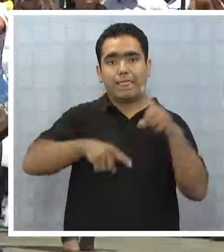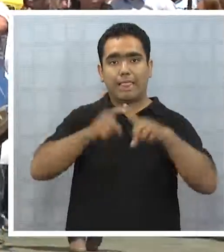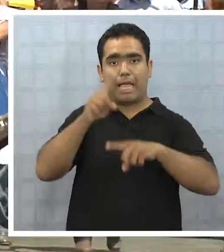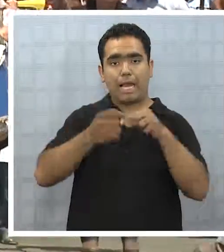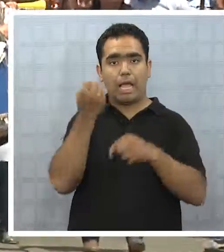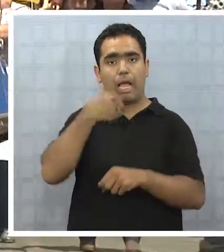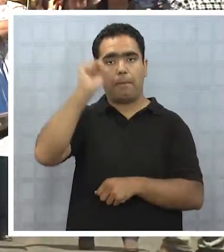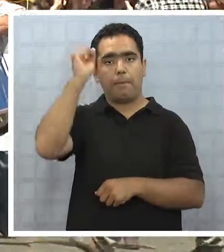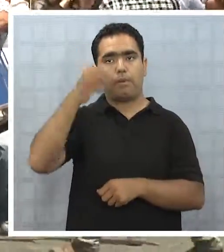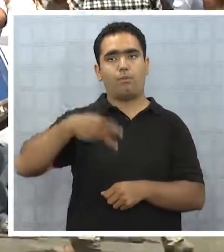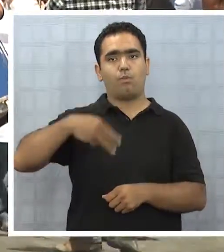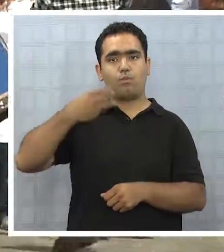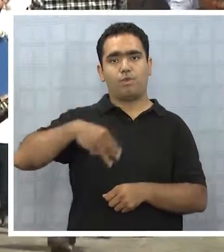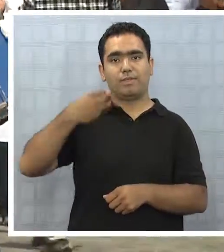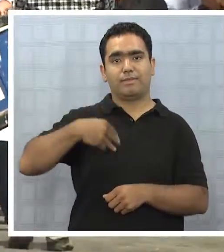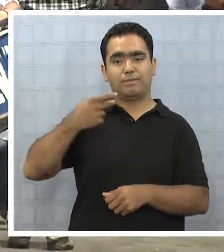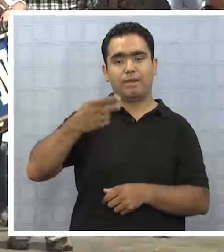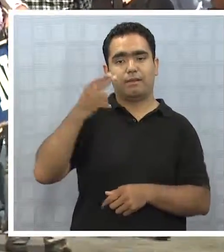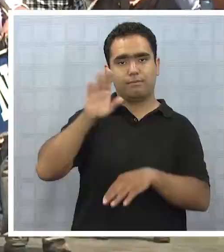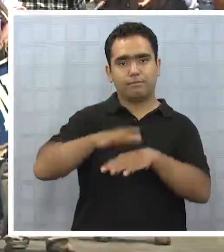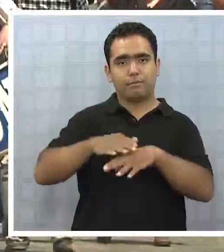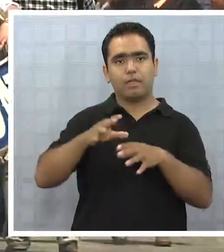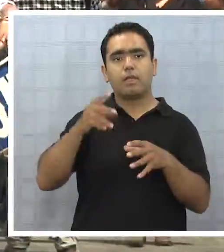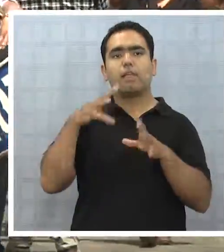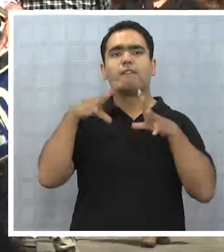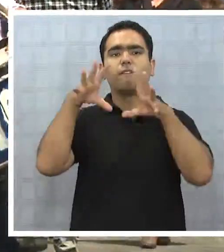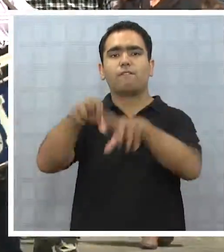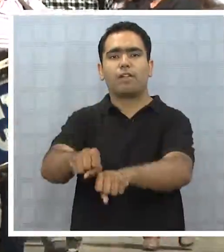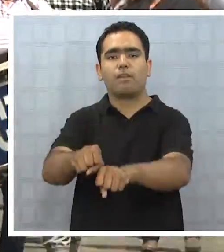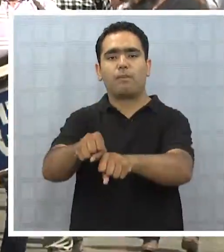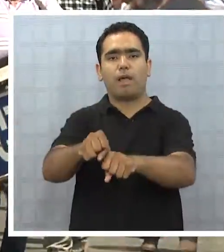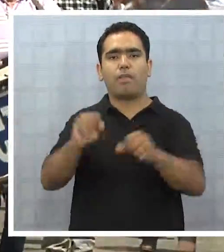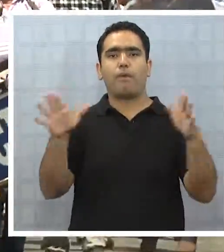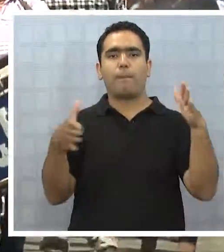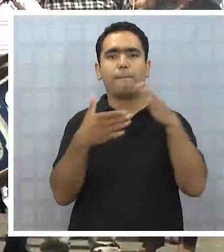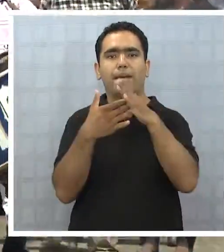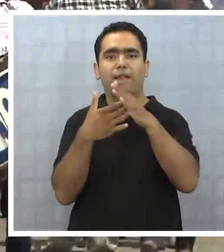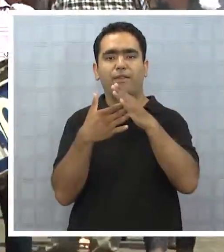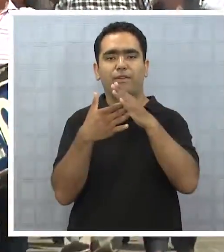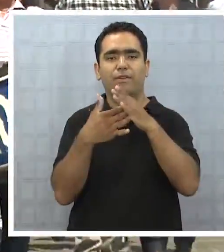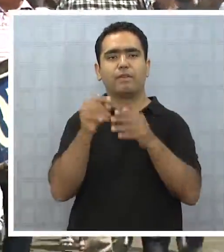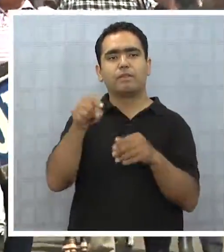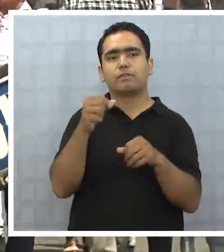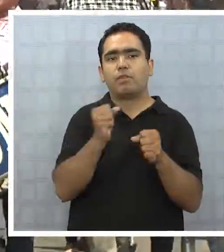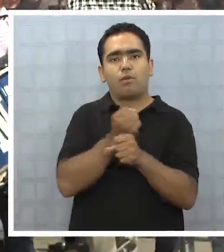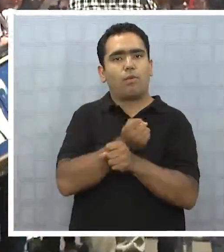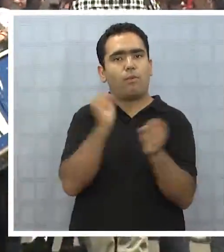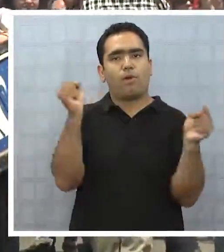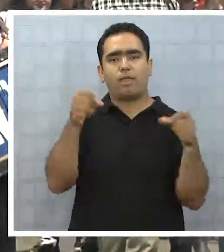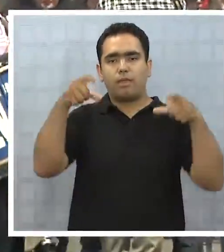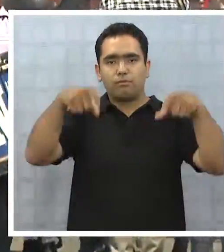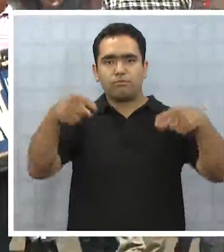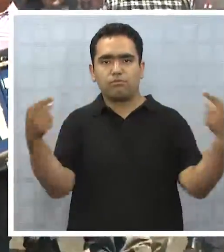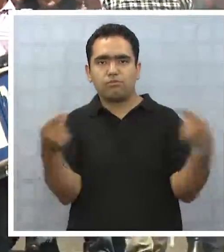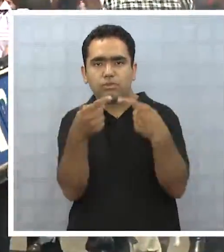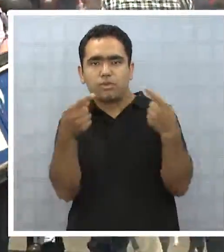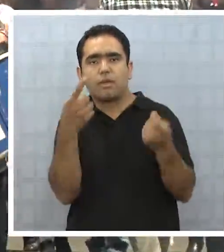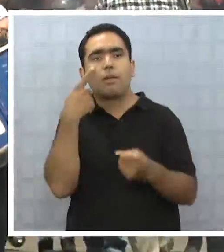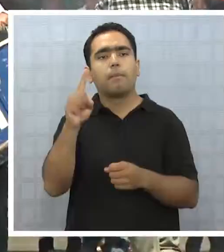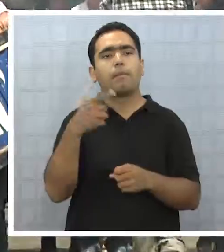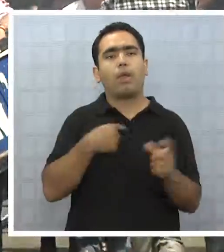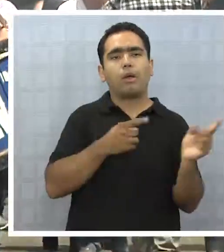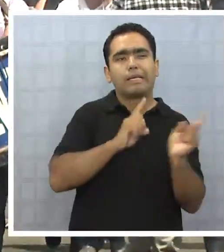El Tierra de Campeones pertenece a la municipalidad y como tal fue tomado por sus funcionarios en paro, lo que no permitía la realización del